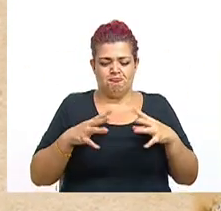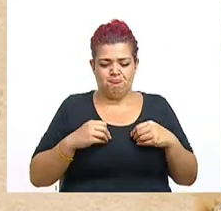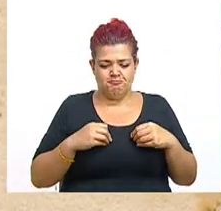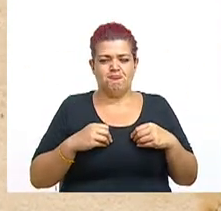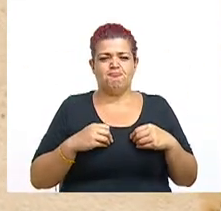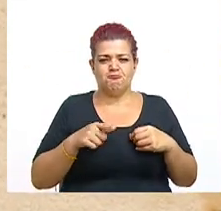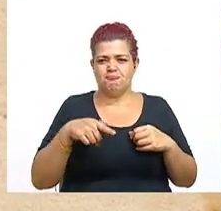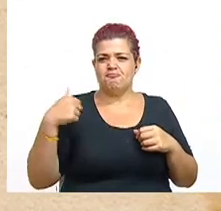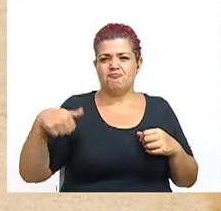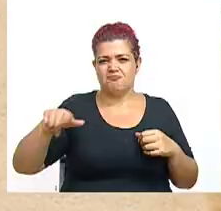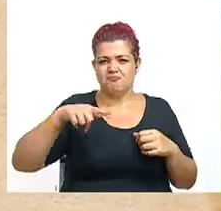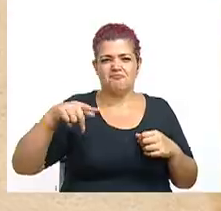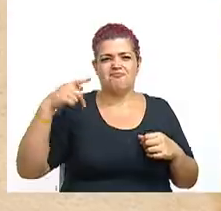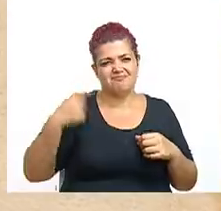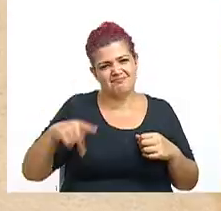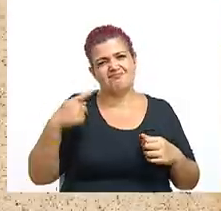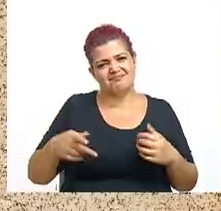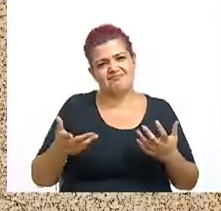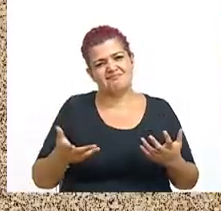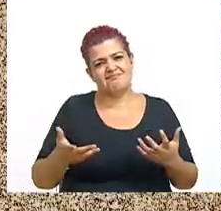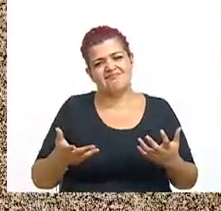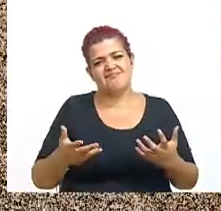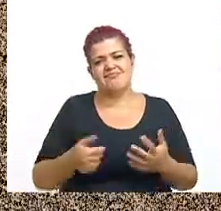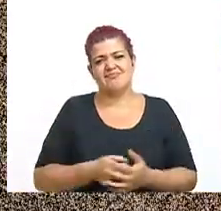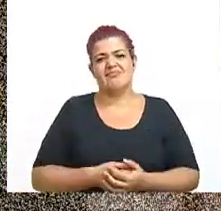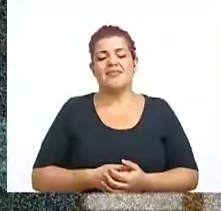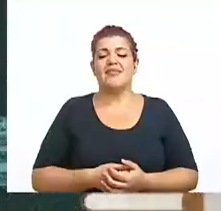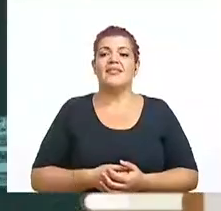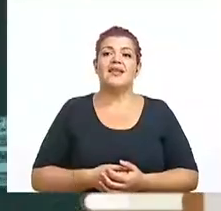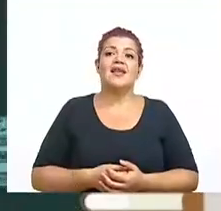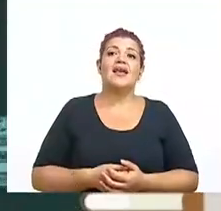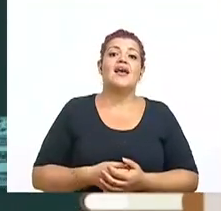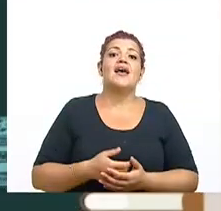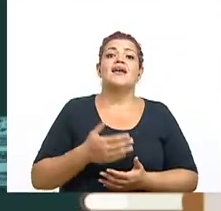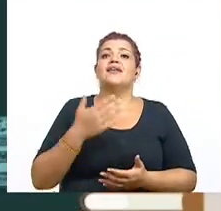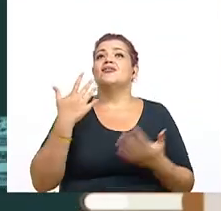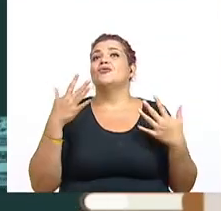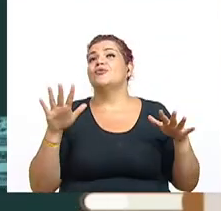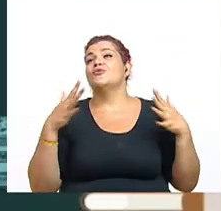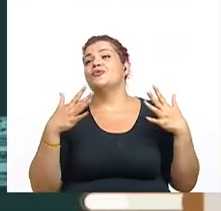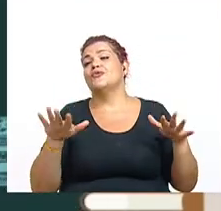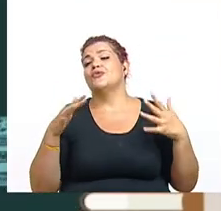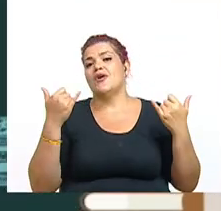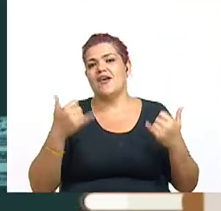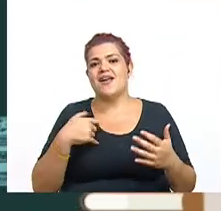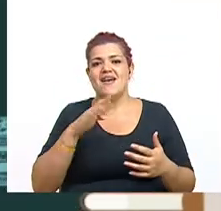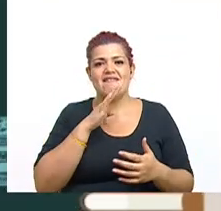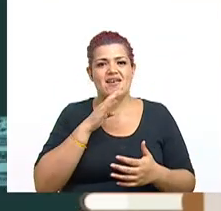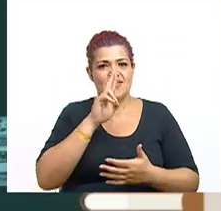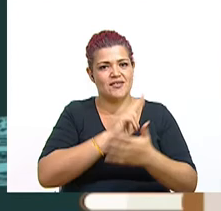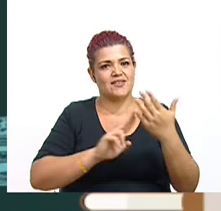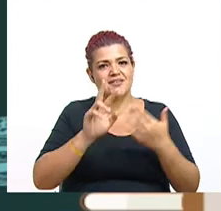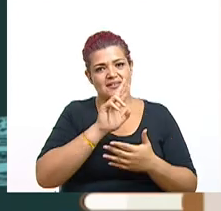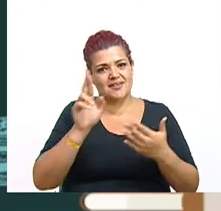de la mejor manera posible. Bueno, qué maravilla, estamos hablando de la Universidad de Costa Rica, no solamente de la UCR,